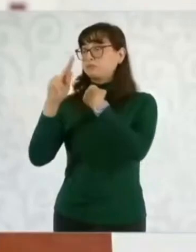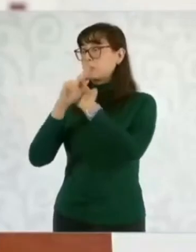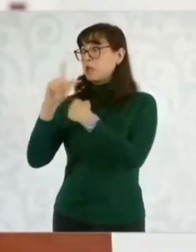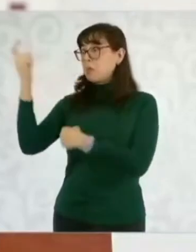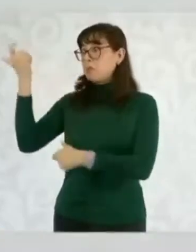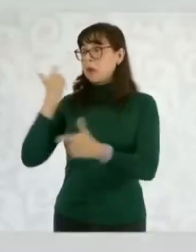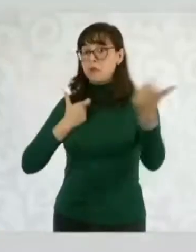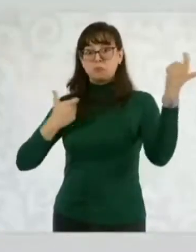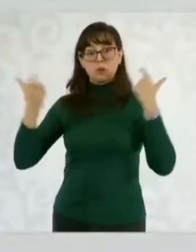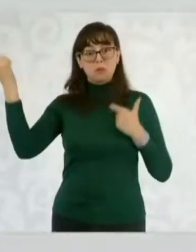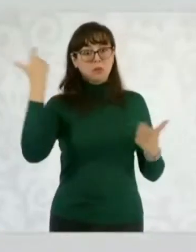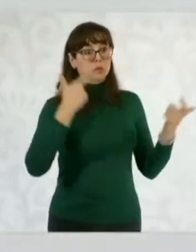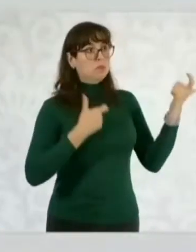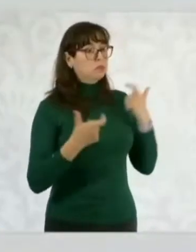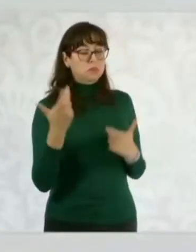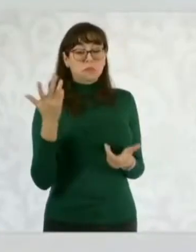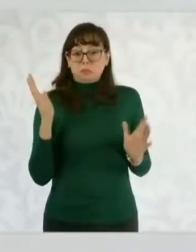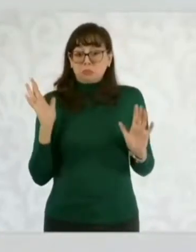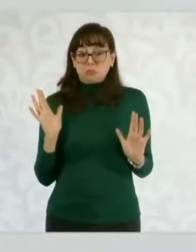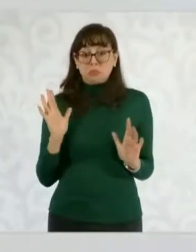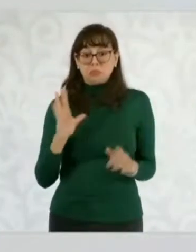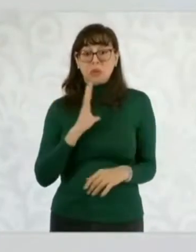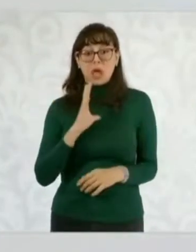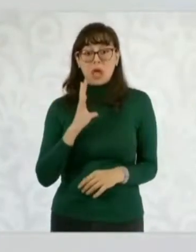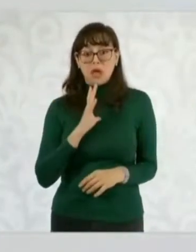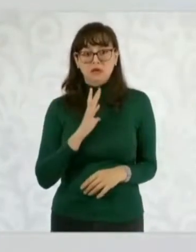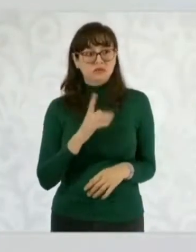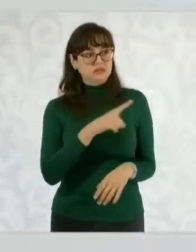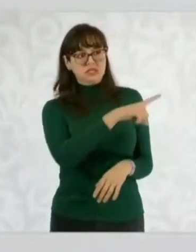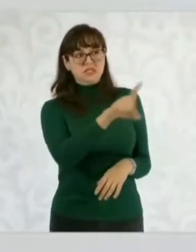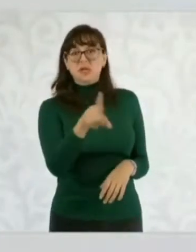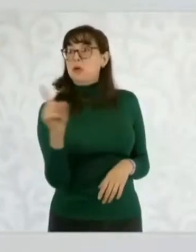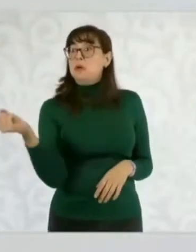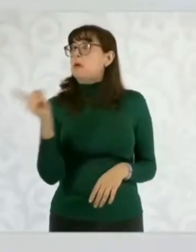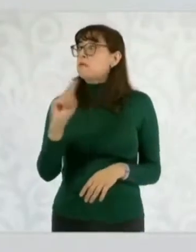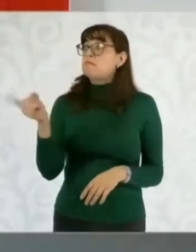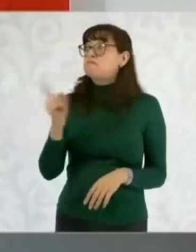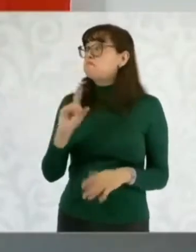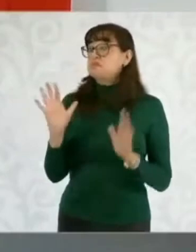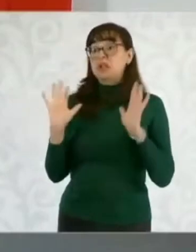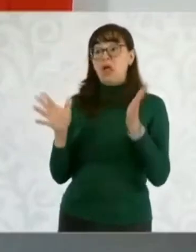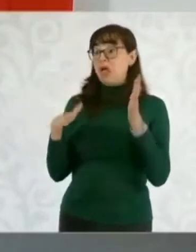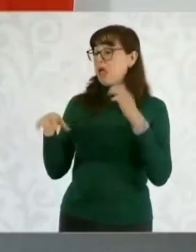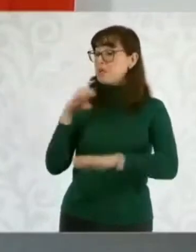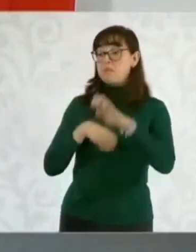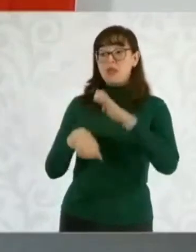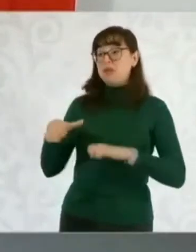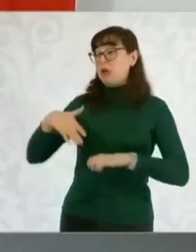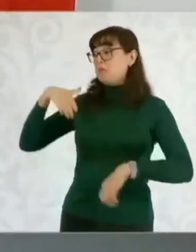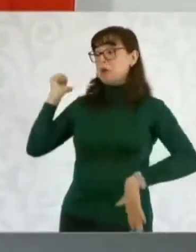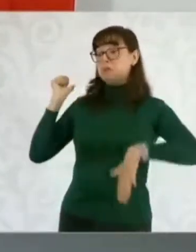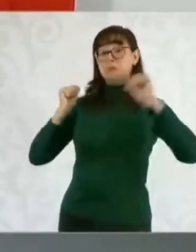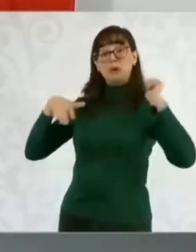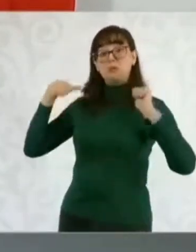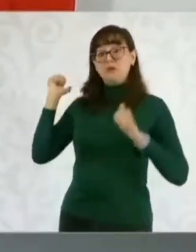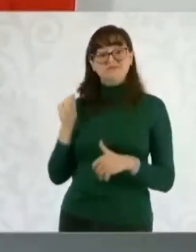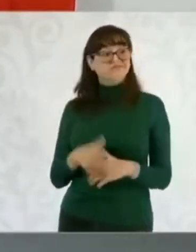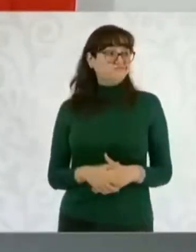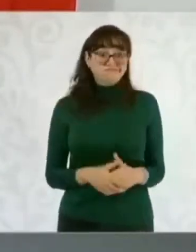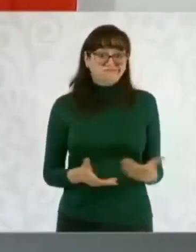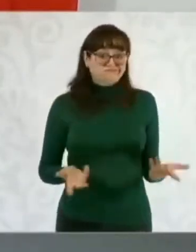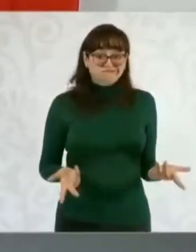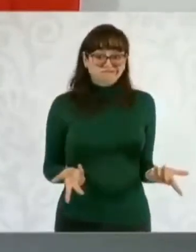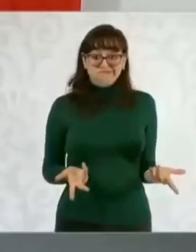inversión. Ayer vino el… estamos haciendo un trabajo muy importante para dar alternativas de